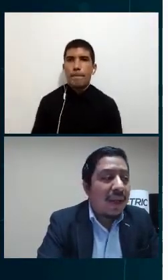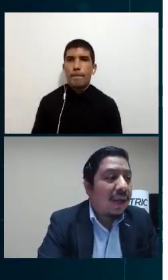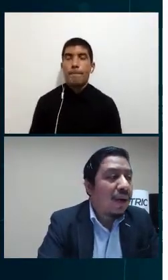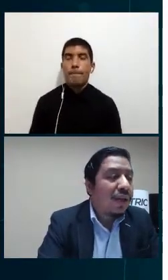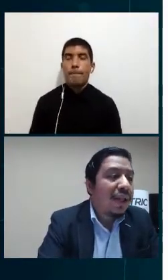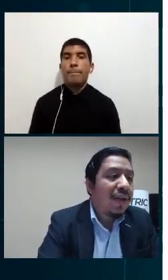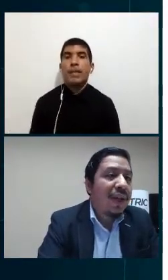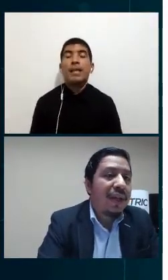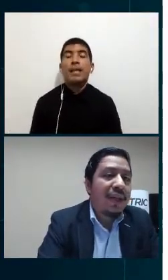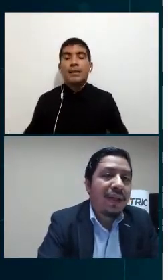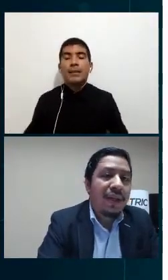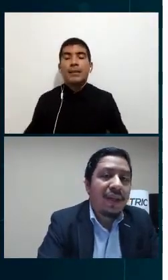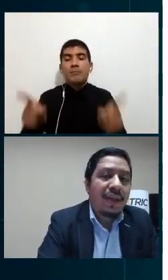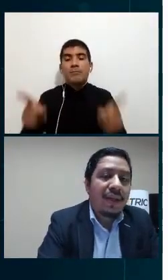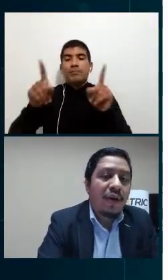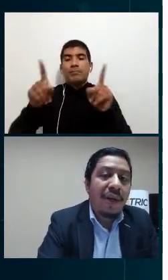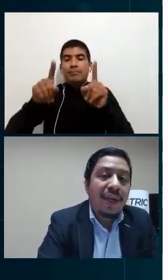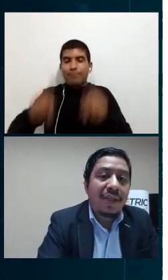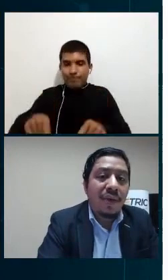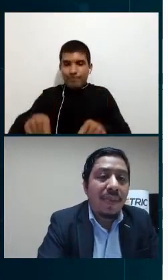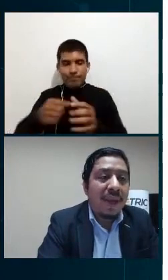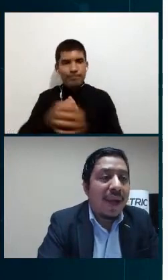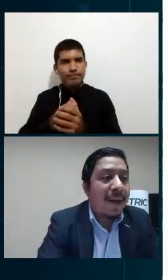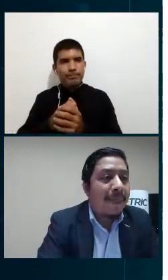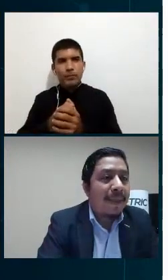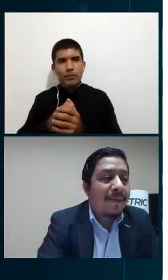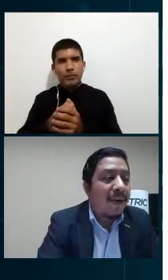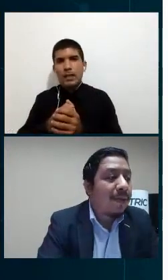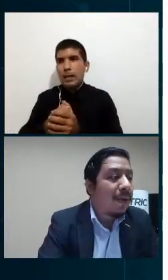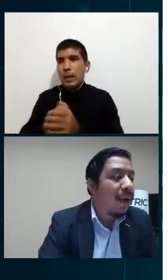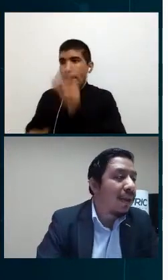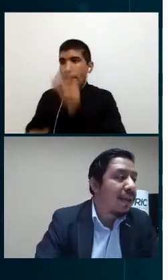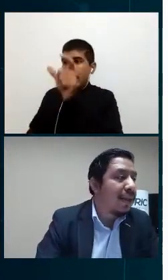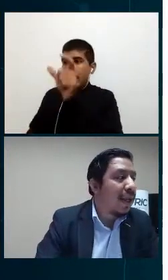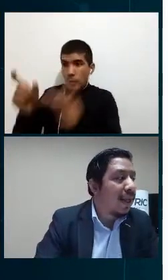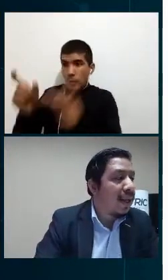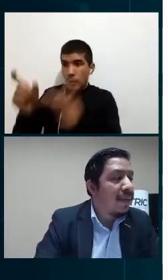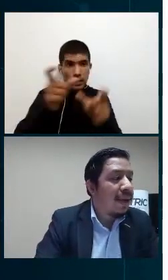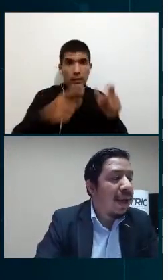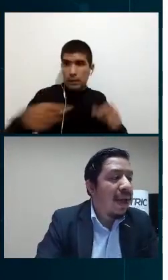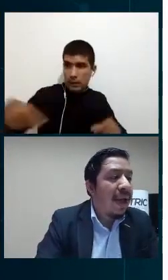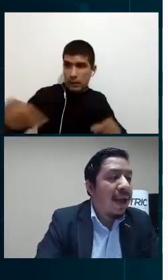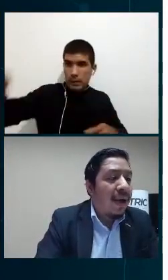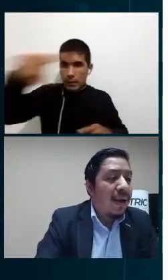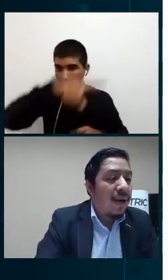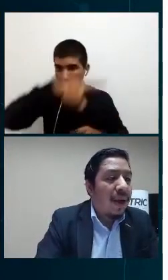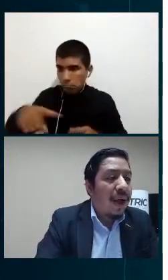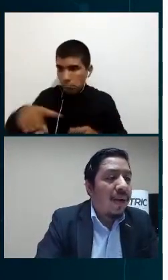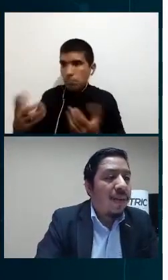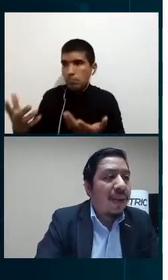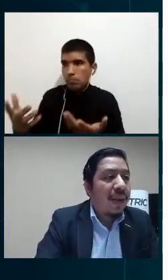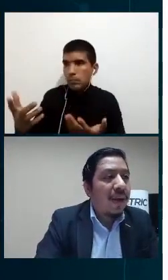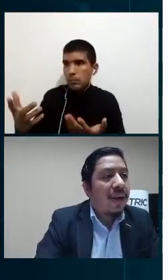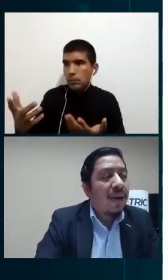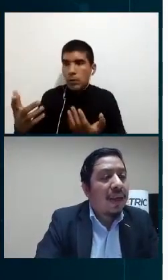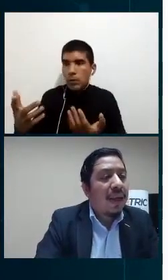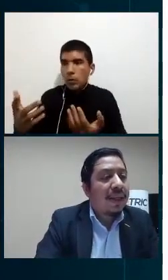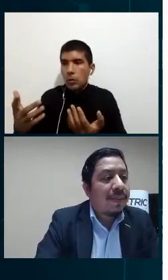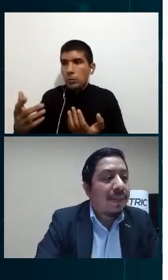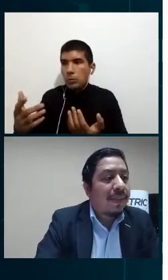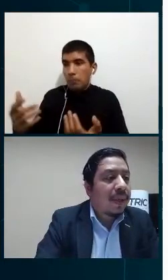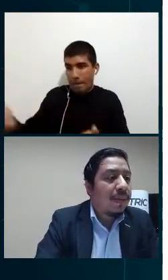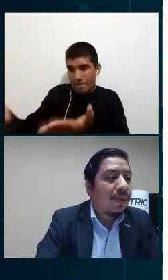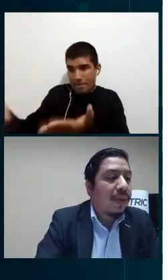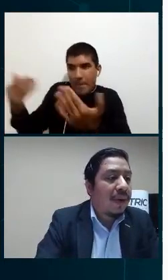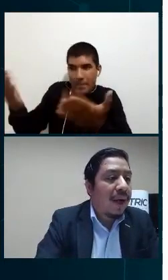inclusive comunicación vía Facebook entonces aquí les voy a colocar un video de lo